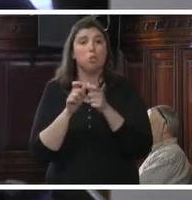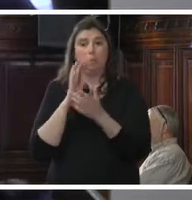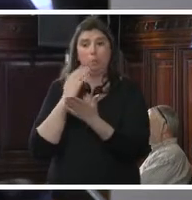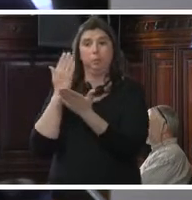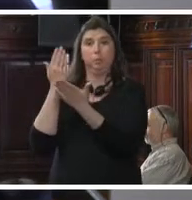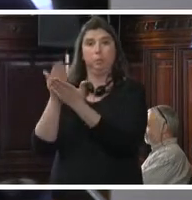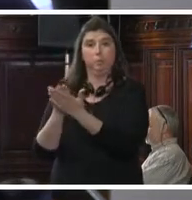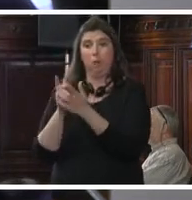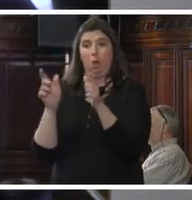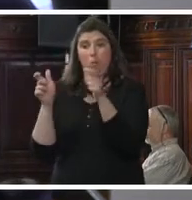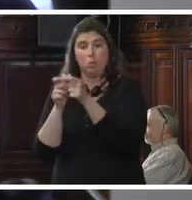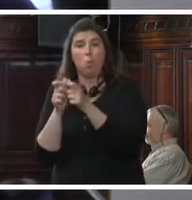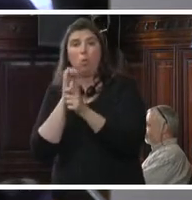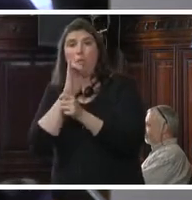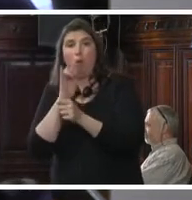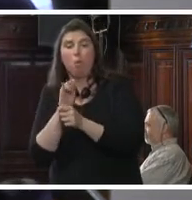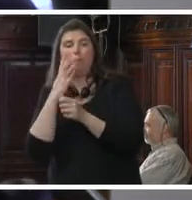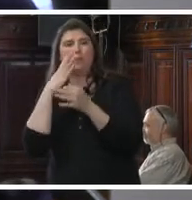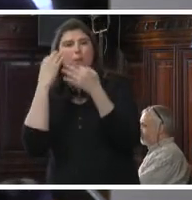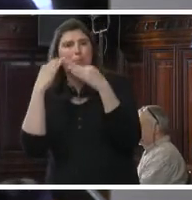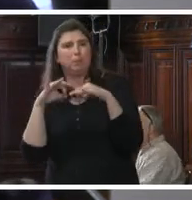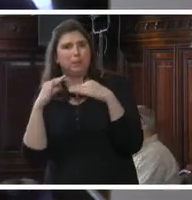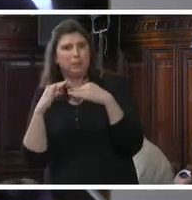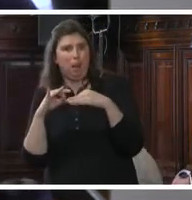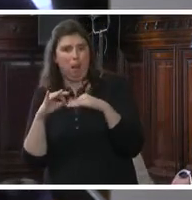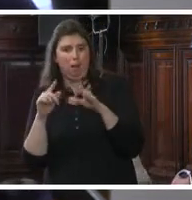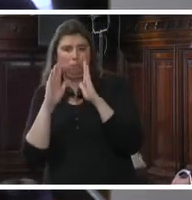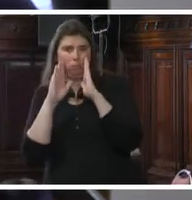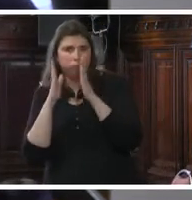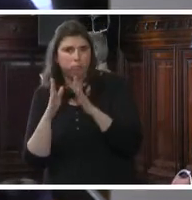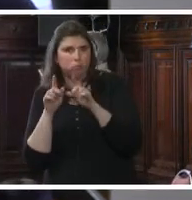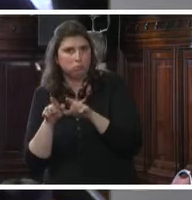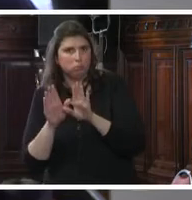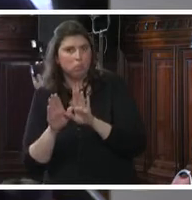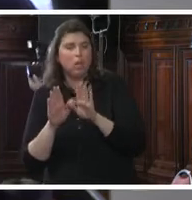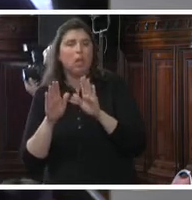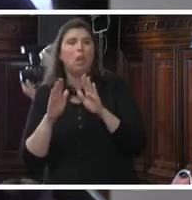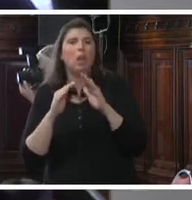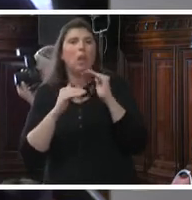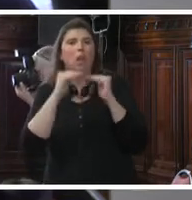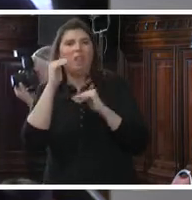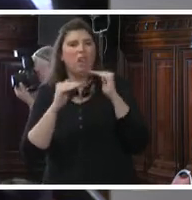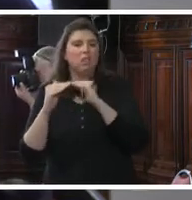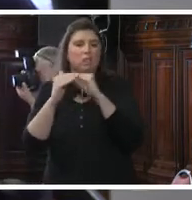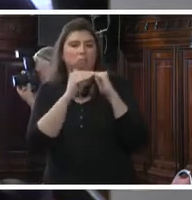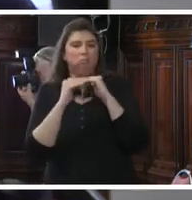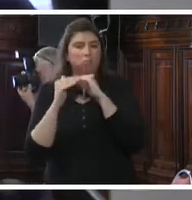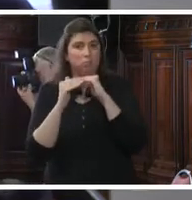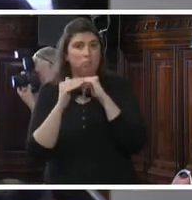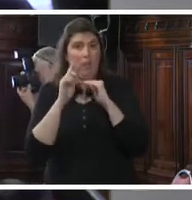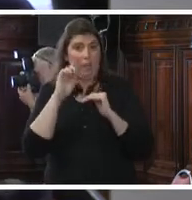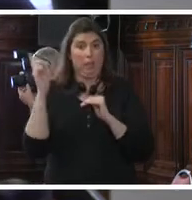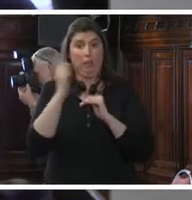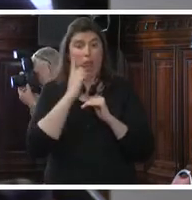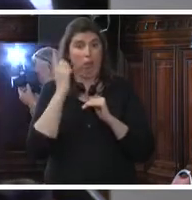informe dedicado específicamente a esto con unos estándares internacionales mínimos, pero que